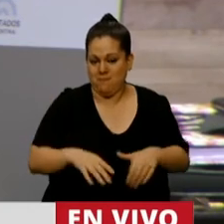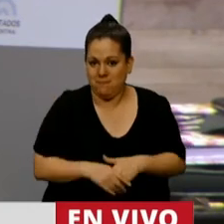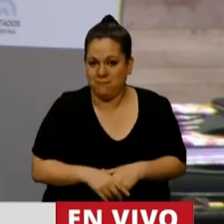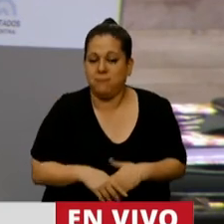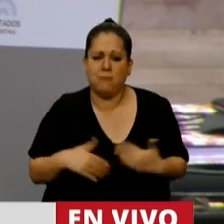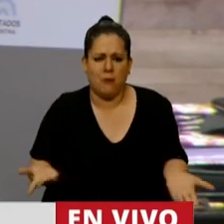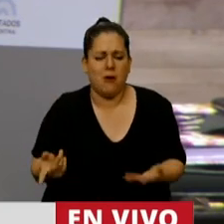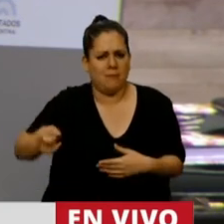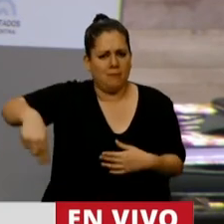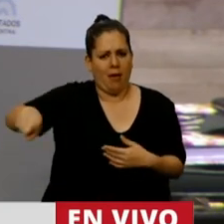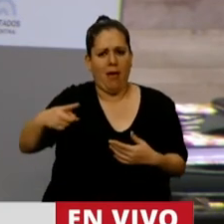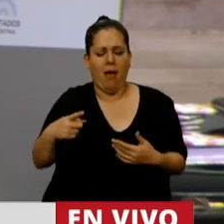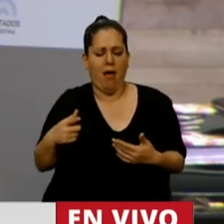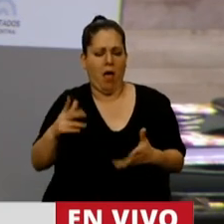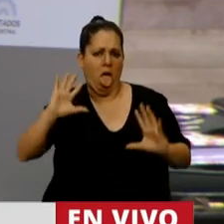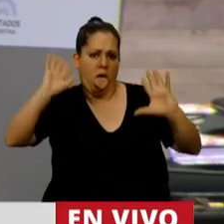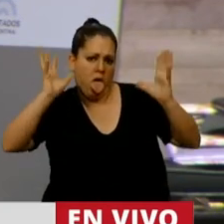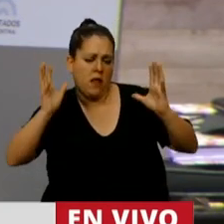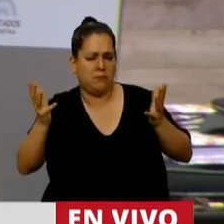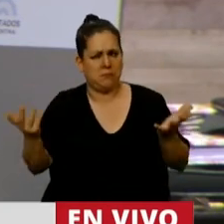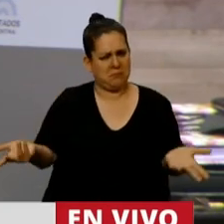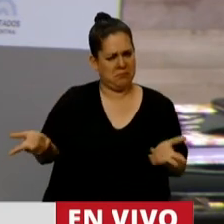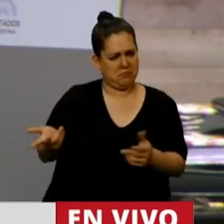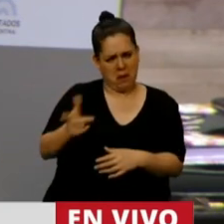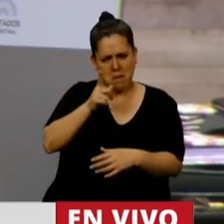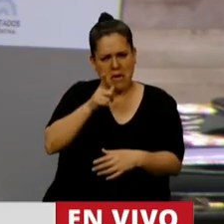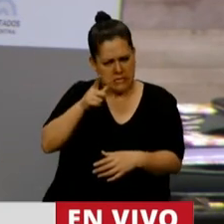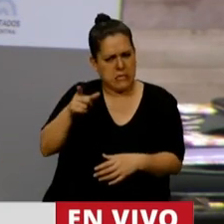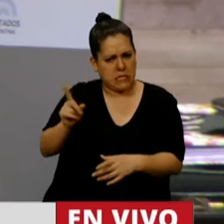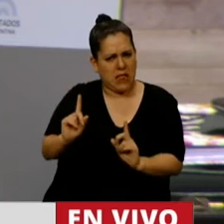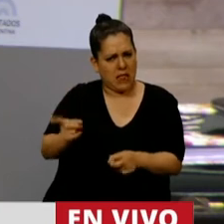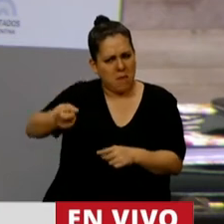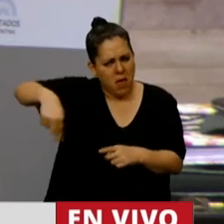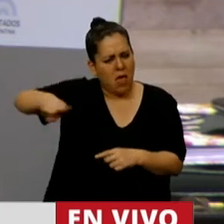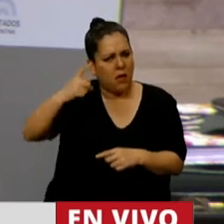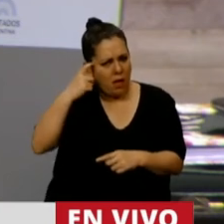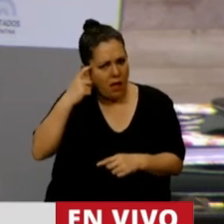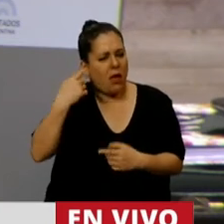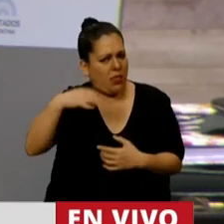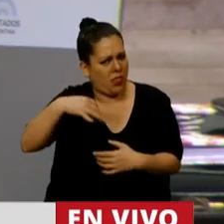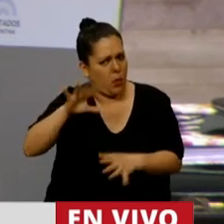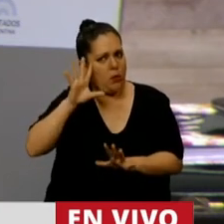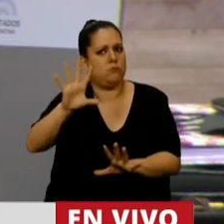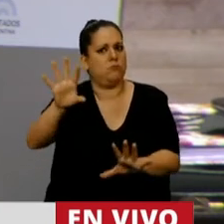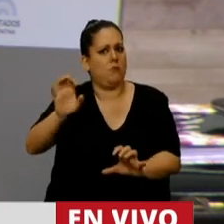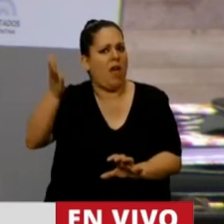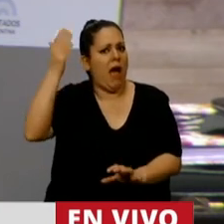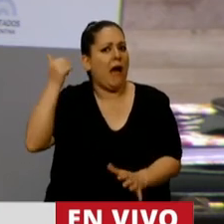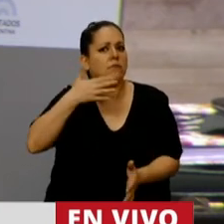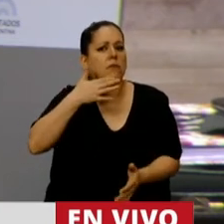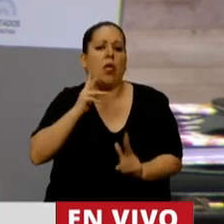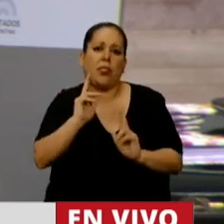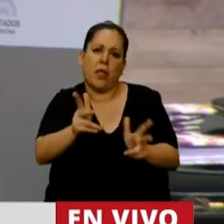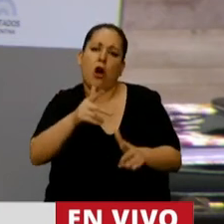indignación frente a estas situaciones, también me parece importante poder recuperar esos compromisos,